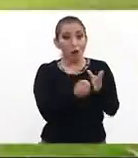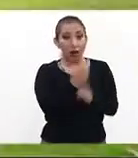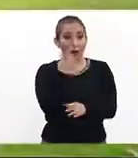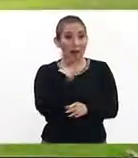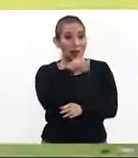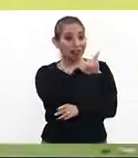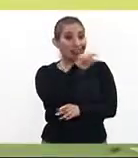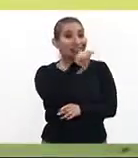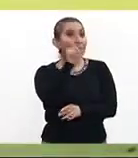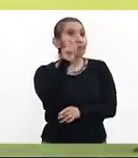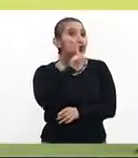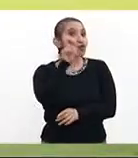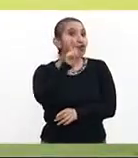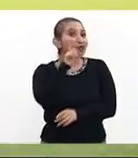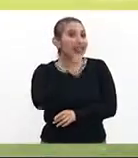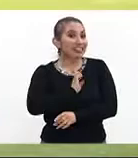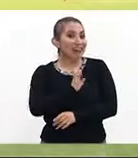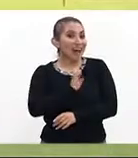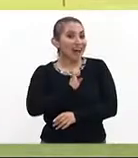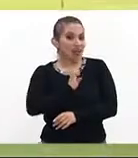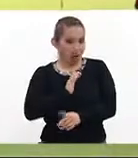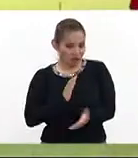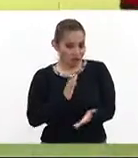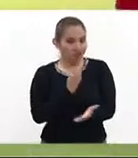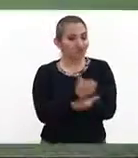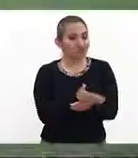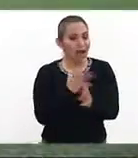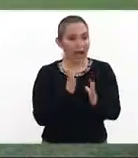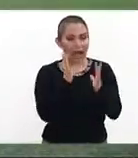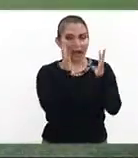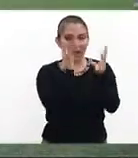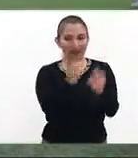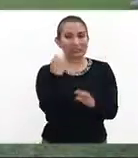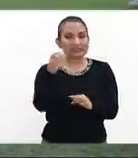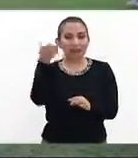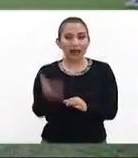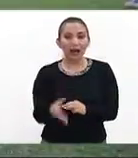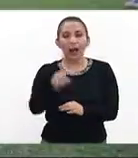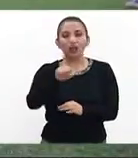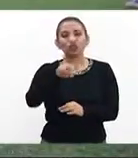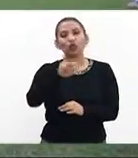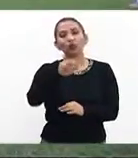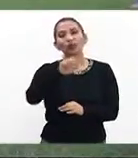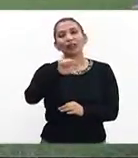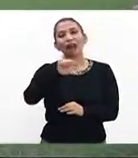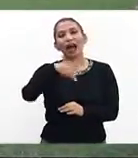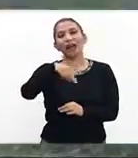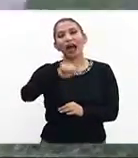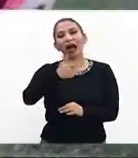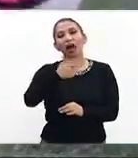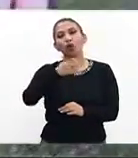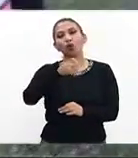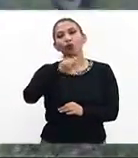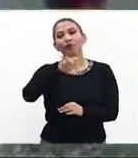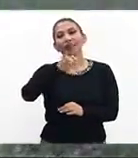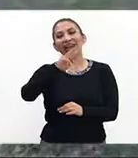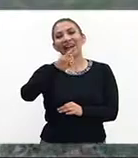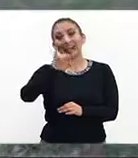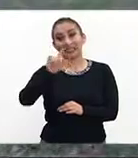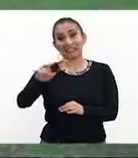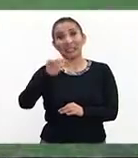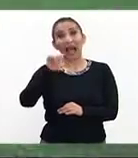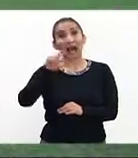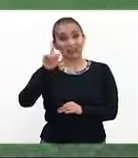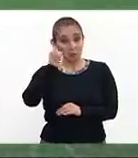directora técnica está ya confirmada, se trata de Susana Gutiérrez, se convierte en la entrenadora del Atlas,